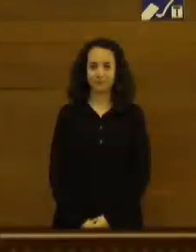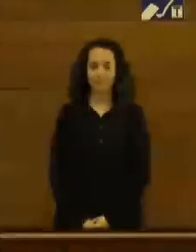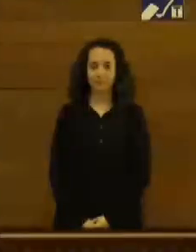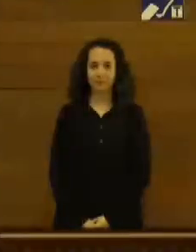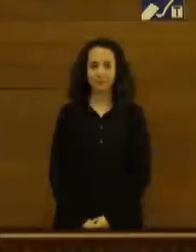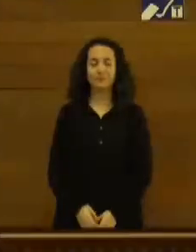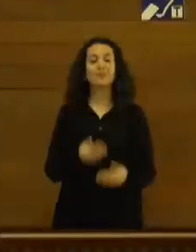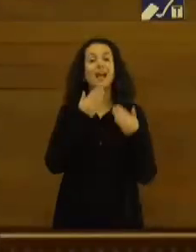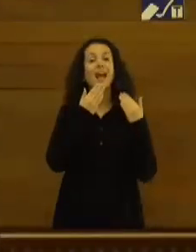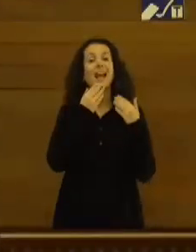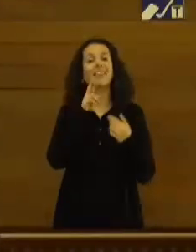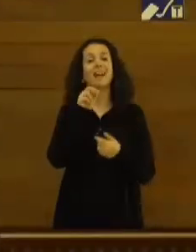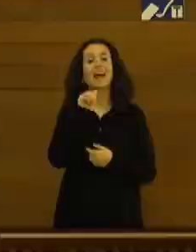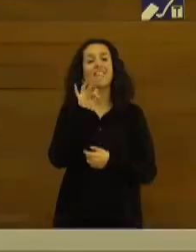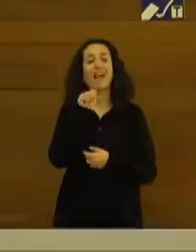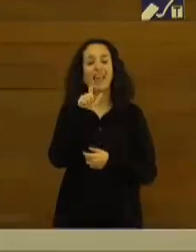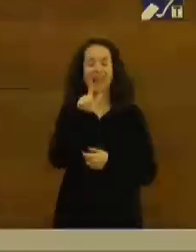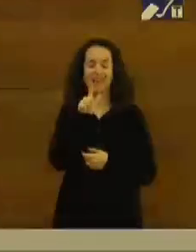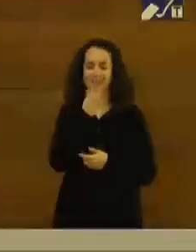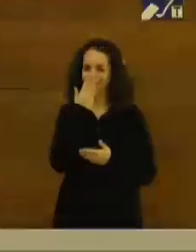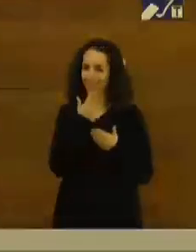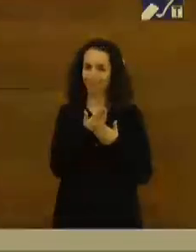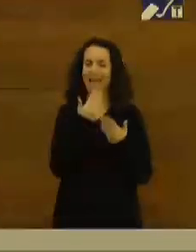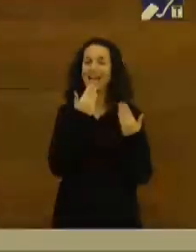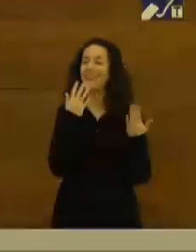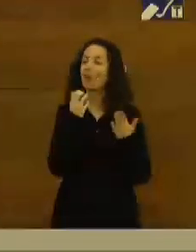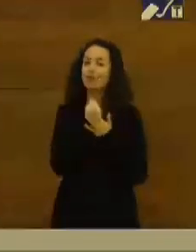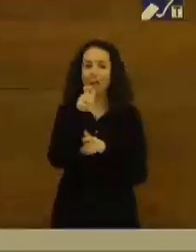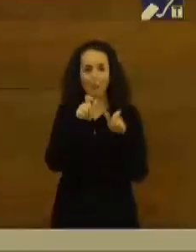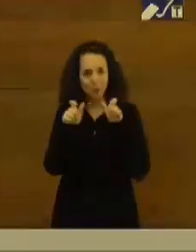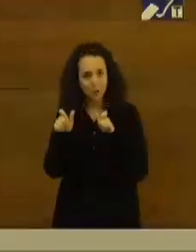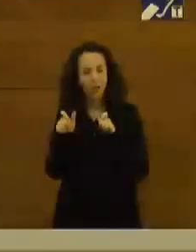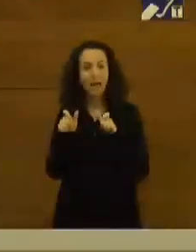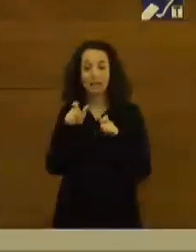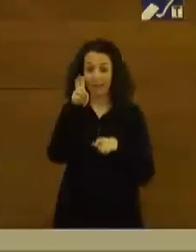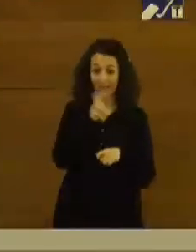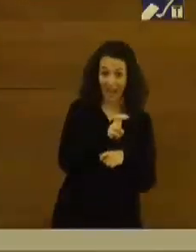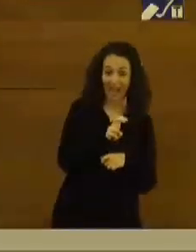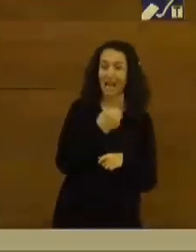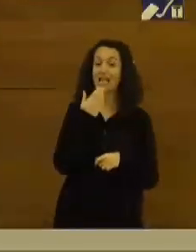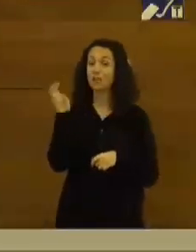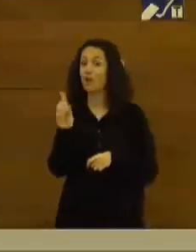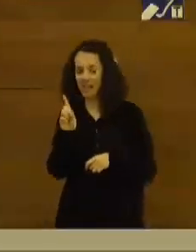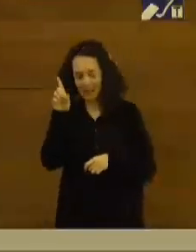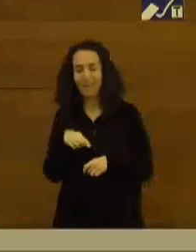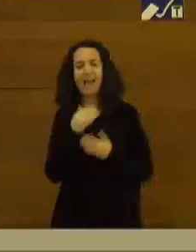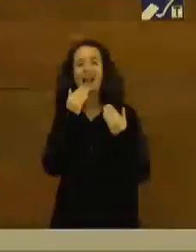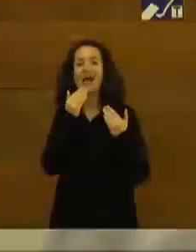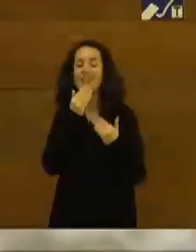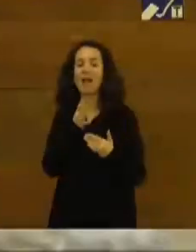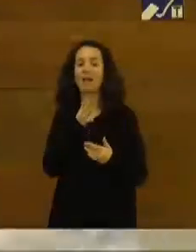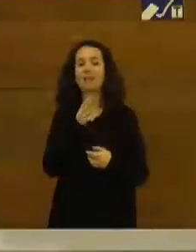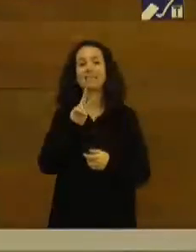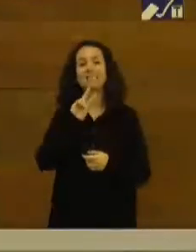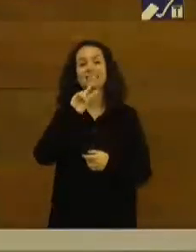muchas gracias Rafael de verdad gracias a todos a los que están a los que no han podido estar y recordar iniciamos